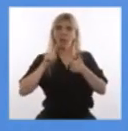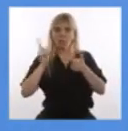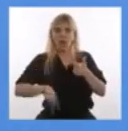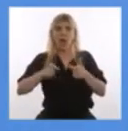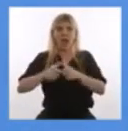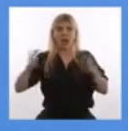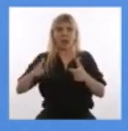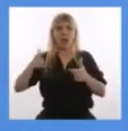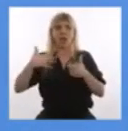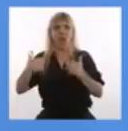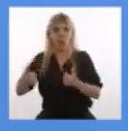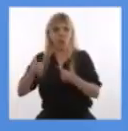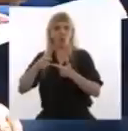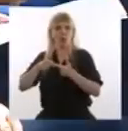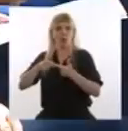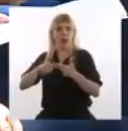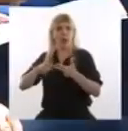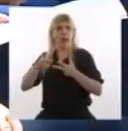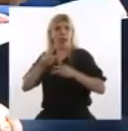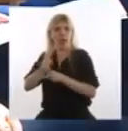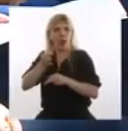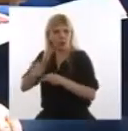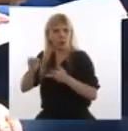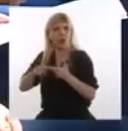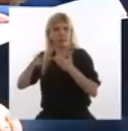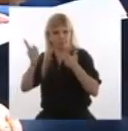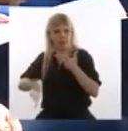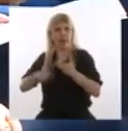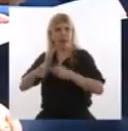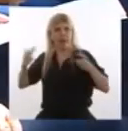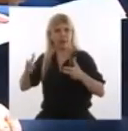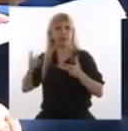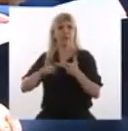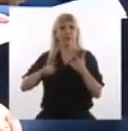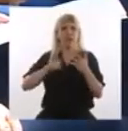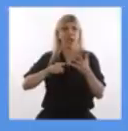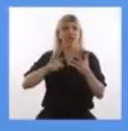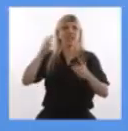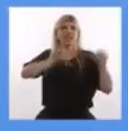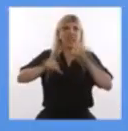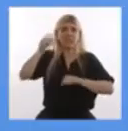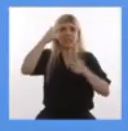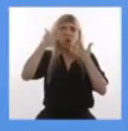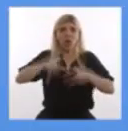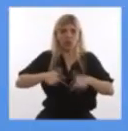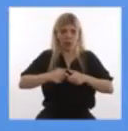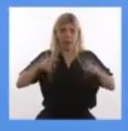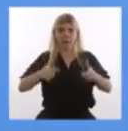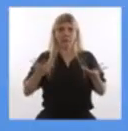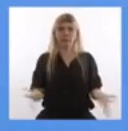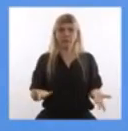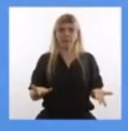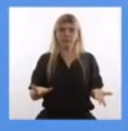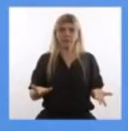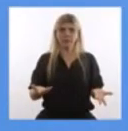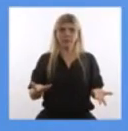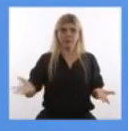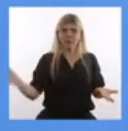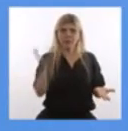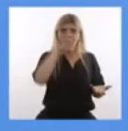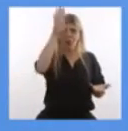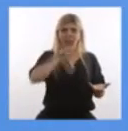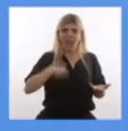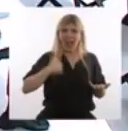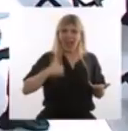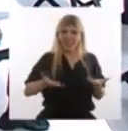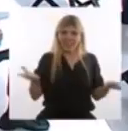también crece la inversión en educación, y también crece la inversión en ciencia y en tecnología. Y eso es para toda la Argentina.